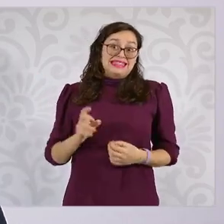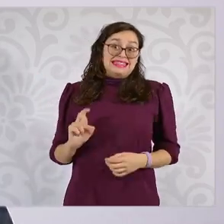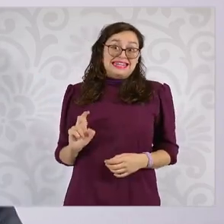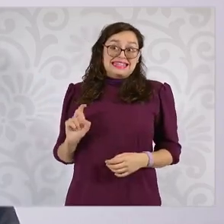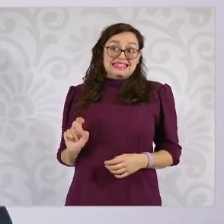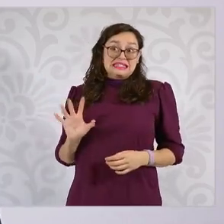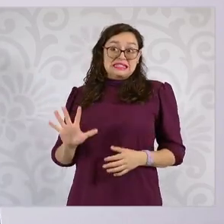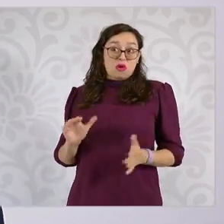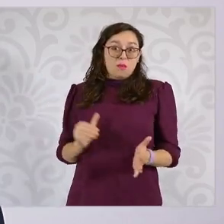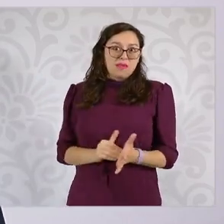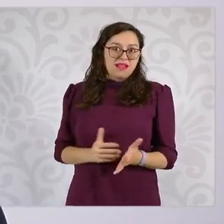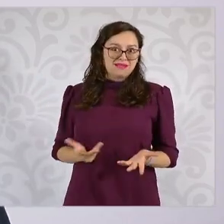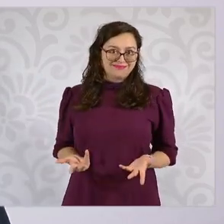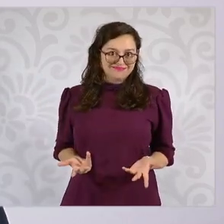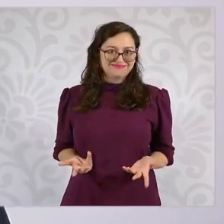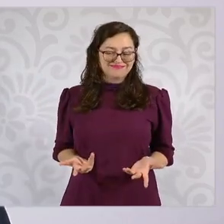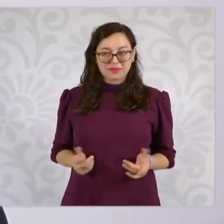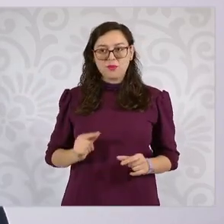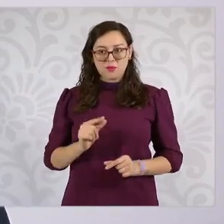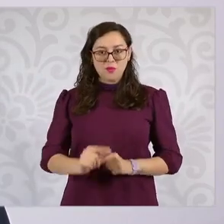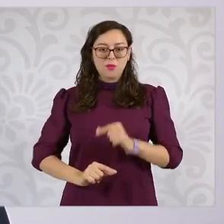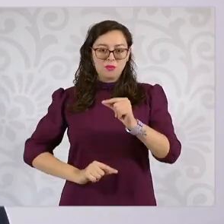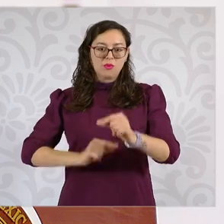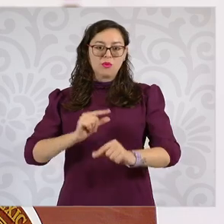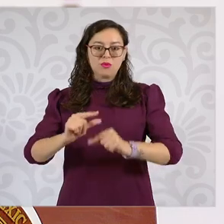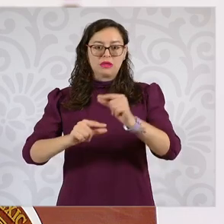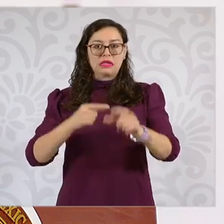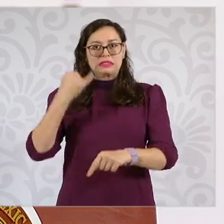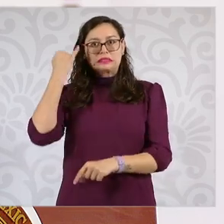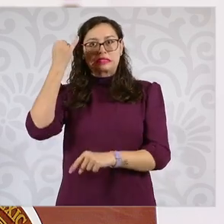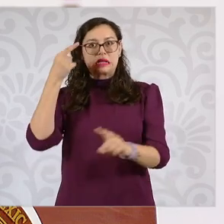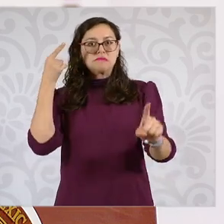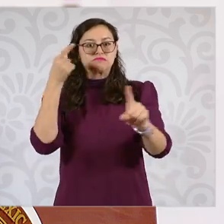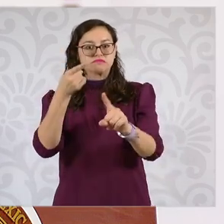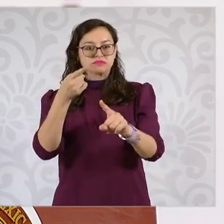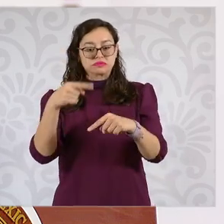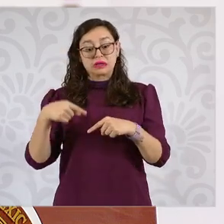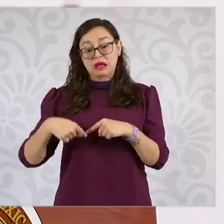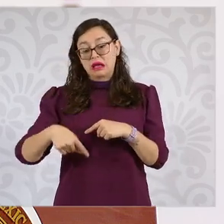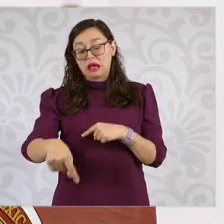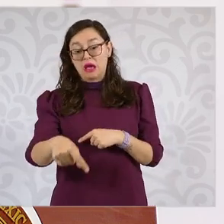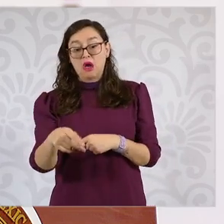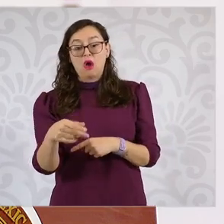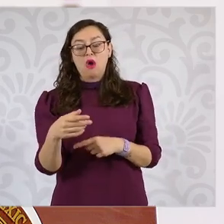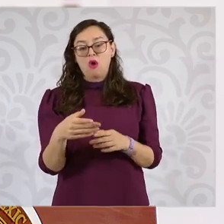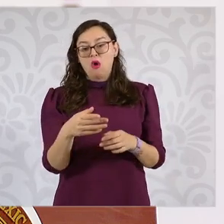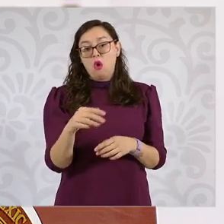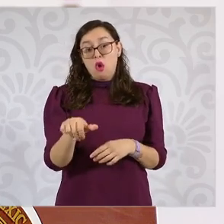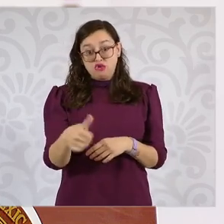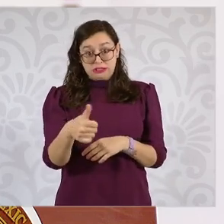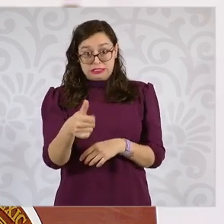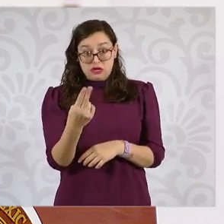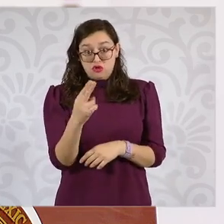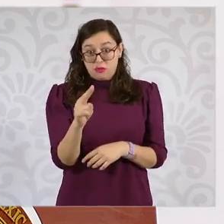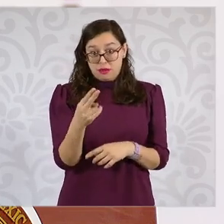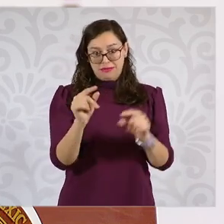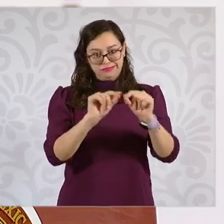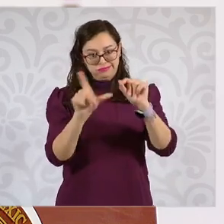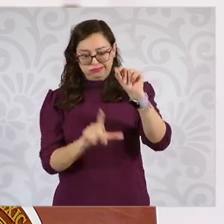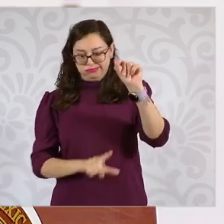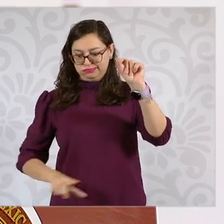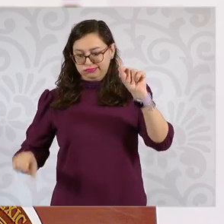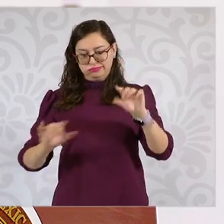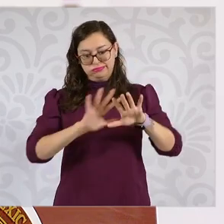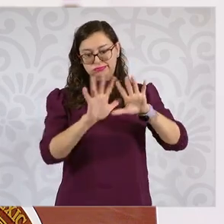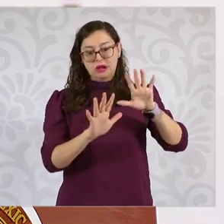idea es que vayamos a todas las secundarias públicas de aquí al 11 de noviembre, que en esa fecha se va a